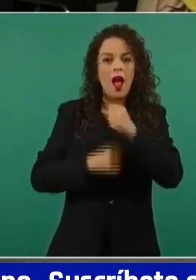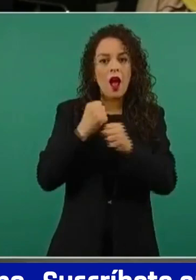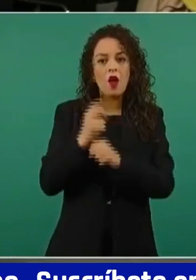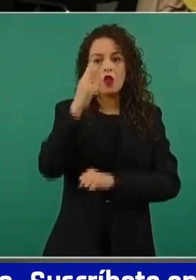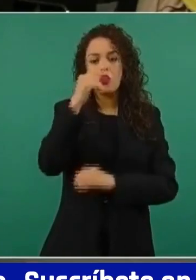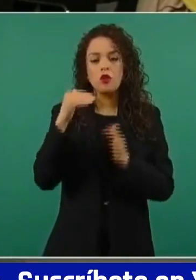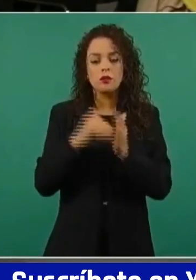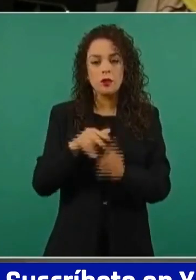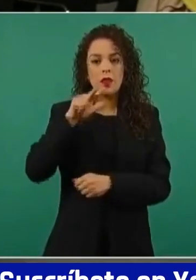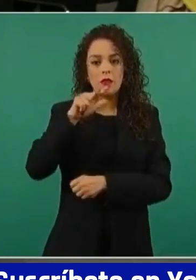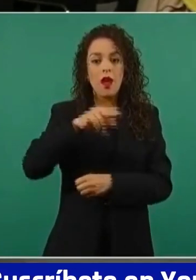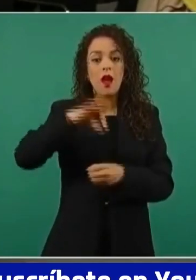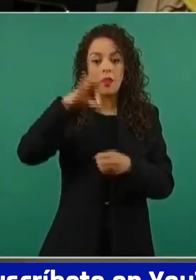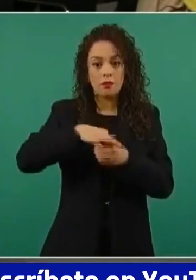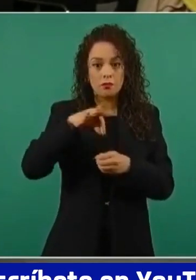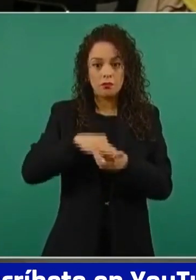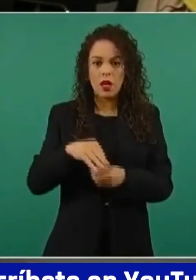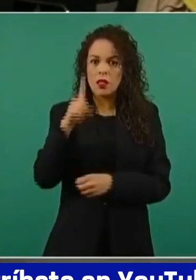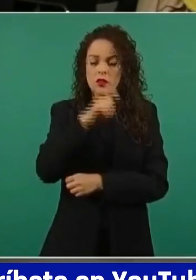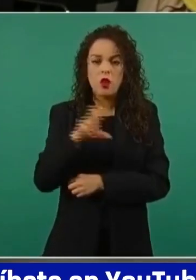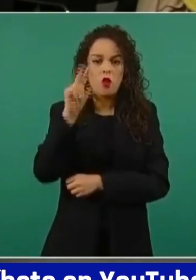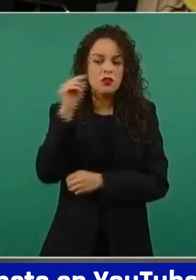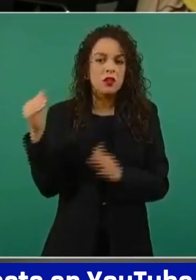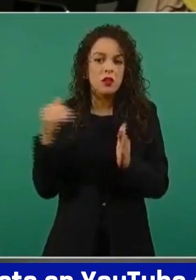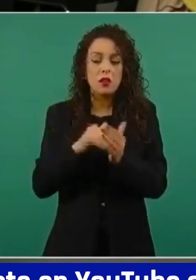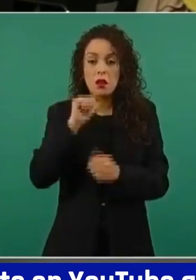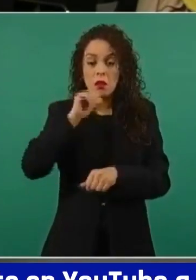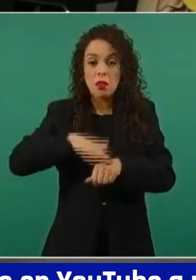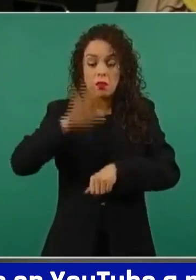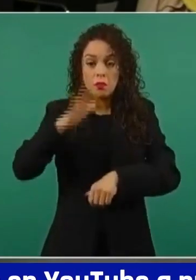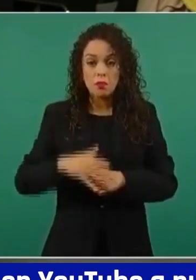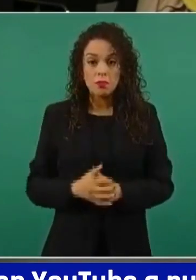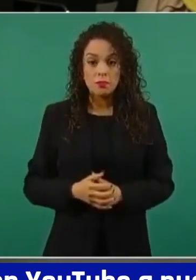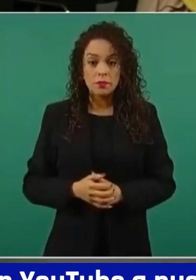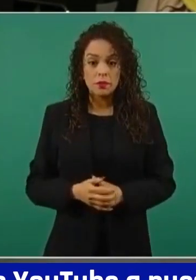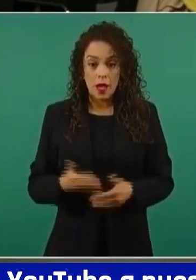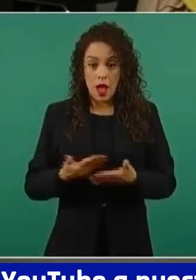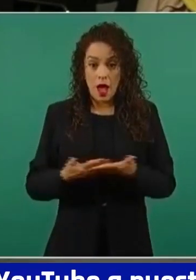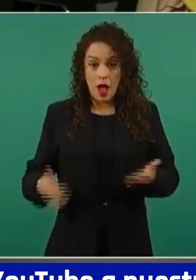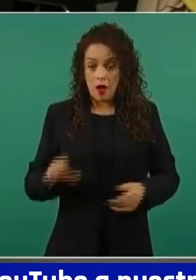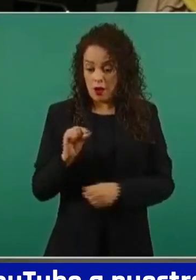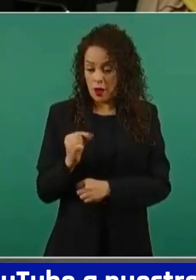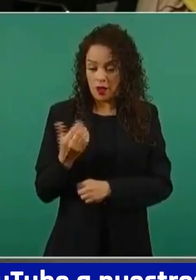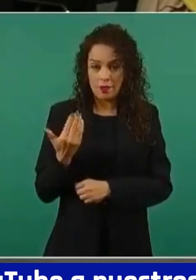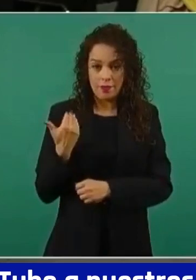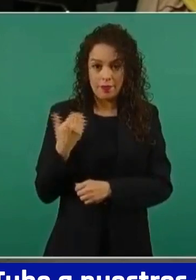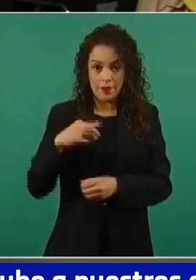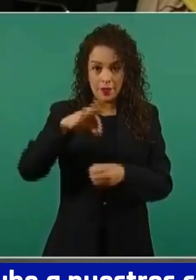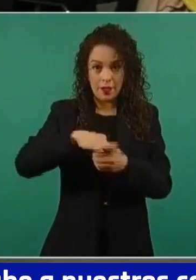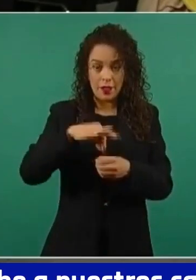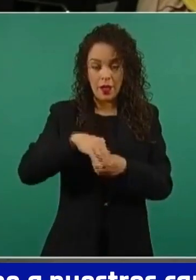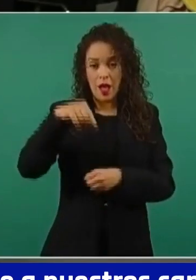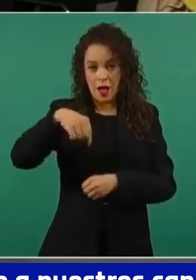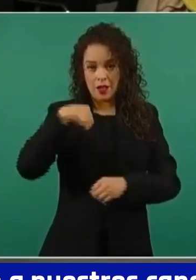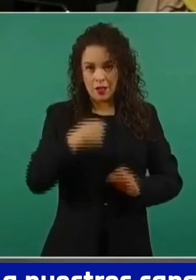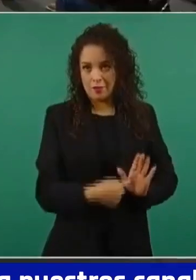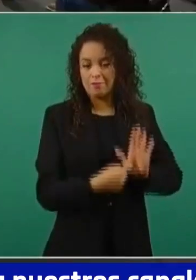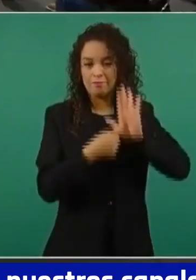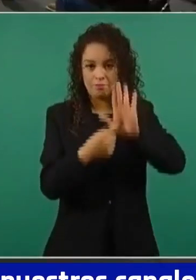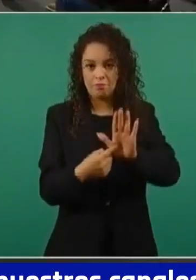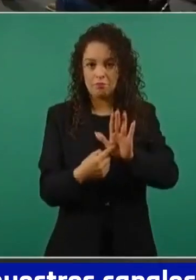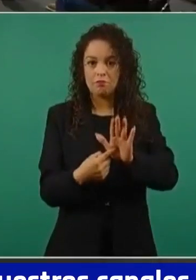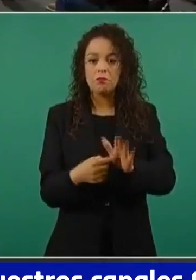ochenta mil y ahora en en estas elecciones yo le mostré que fueron nada más